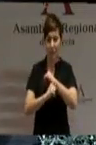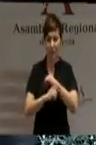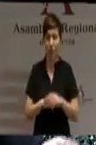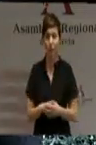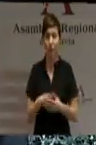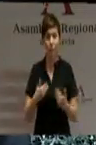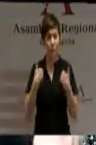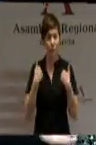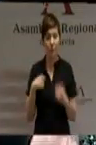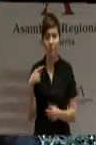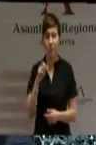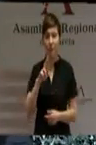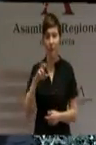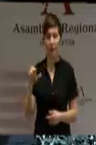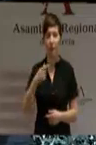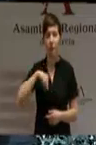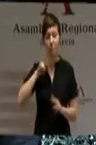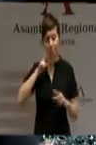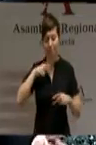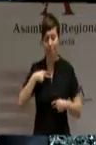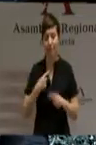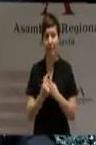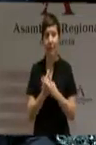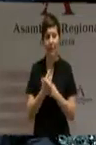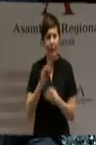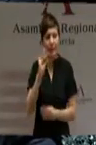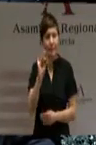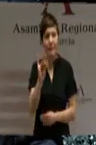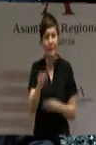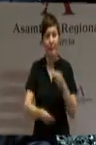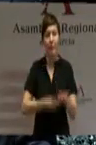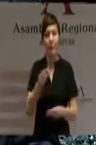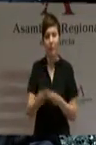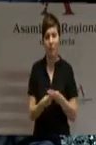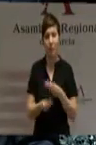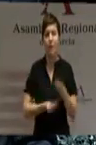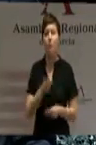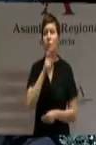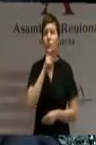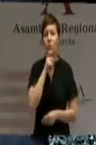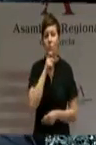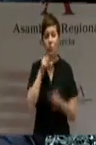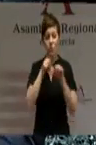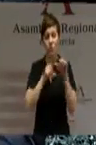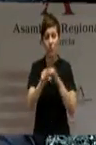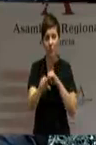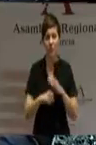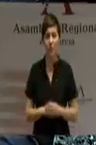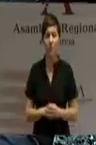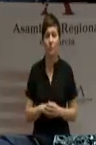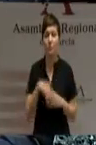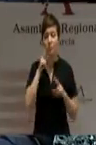Partimos de la autocrítica, sí, de la autocrítica, para determinar qué estamos haciendo y cómo, para situarnos